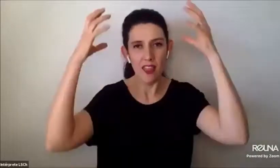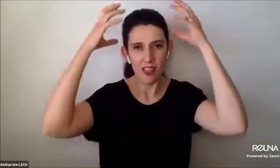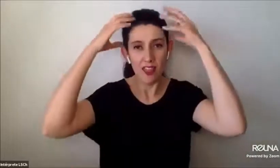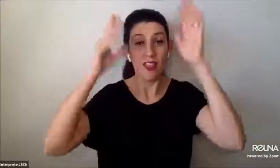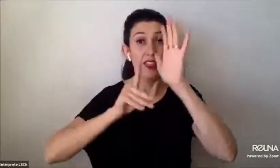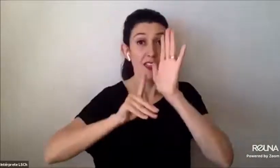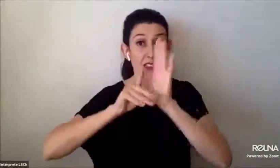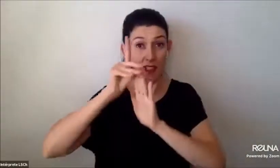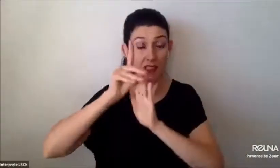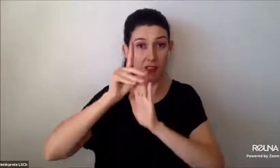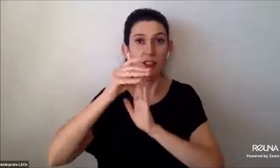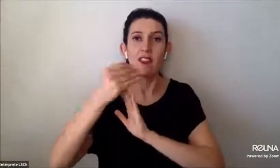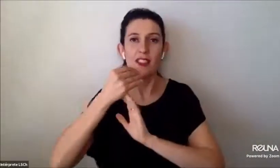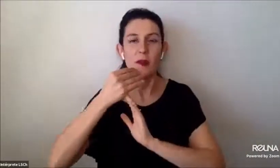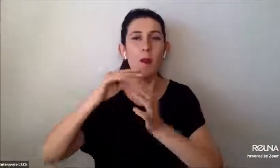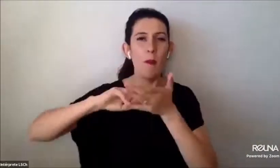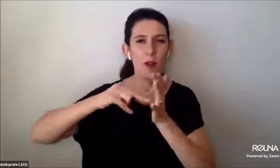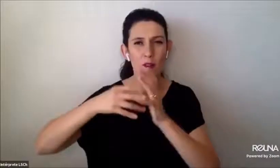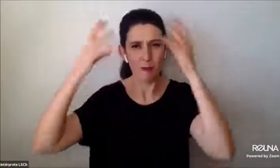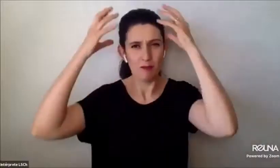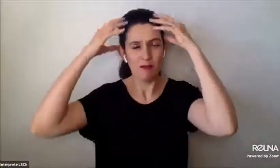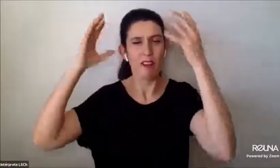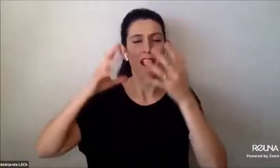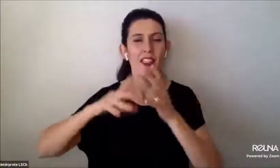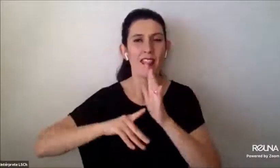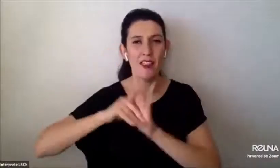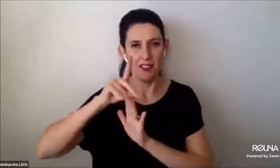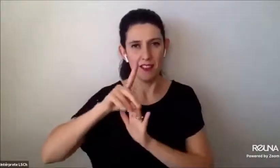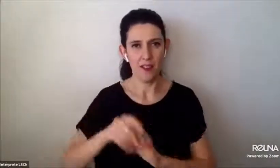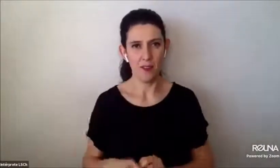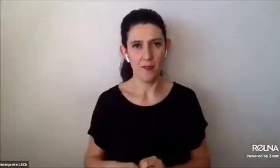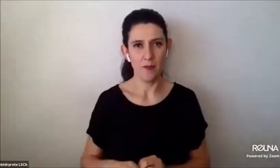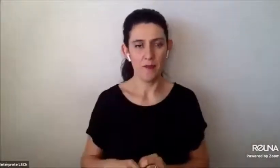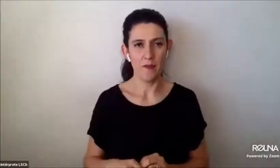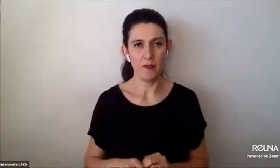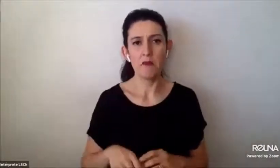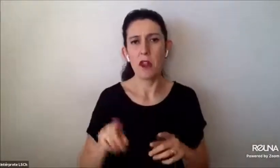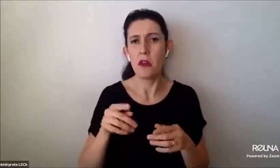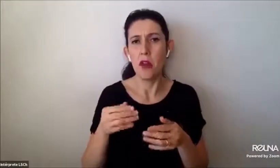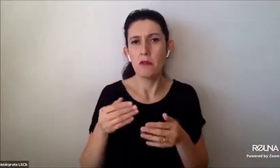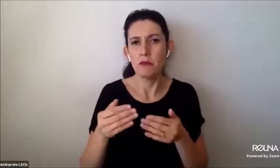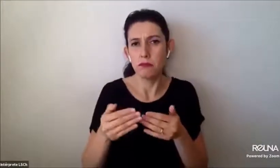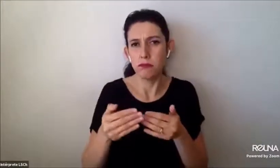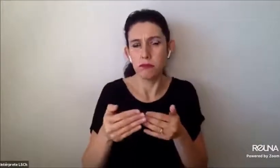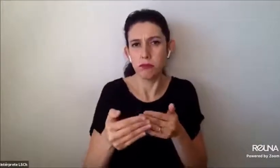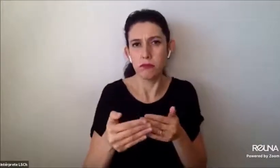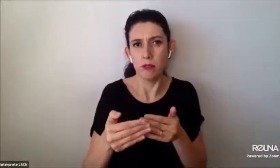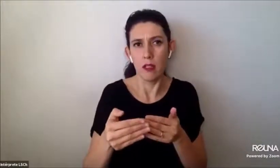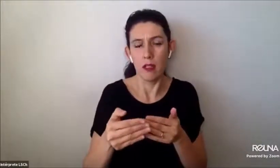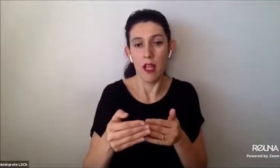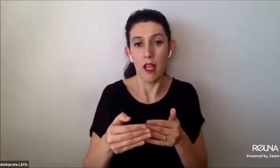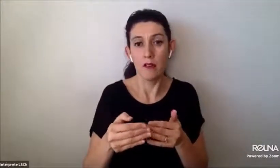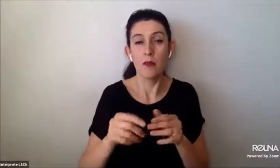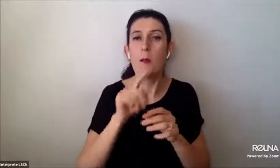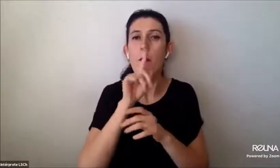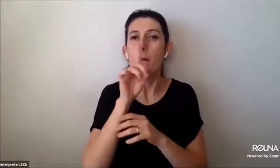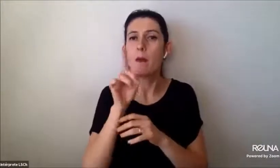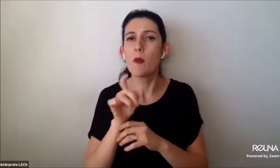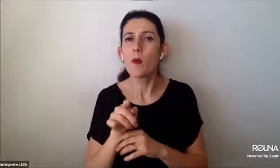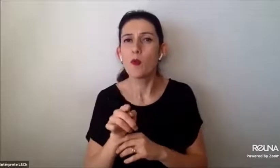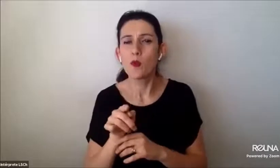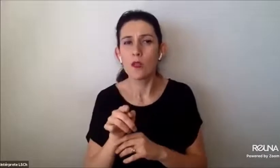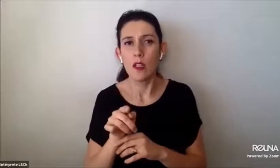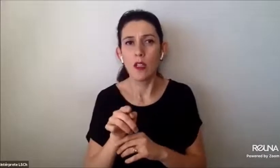Ahora en unos momentitos vamos a poner una pregunta en los comentarios. La pregunta